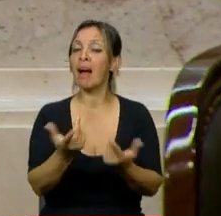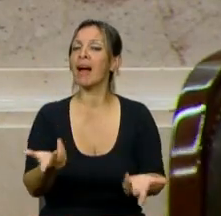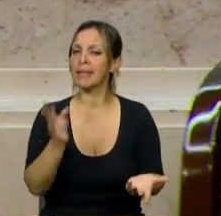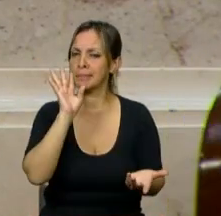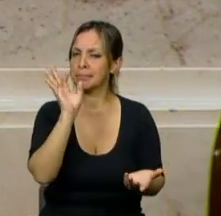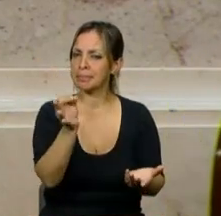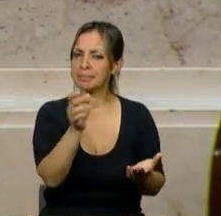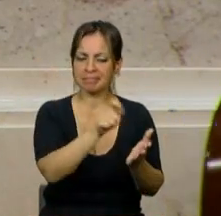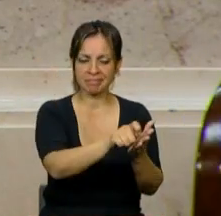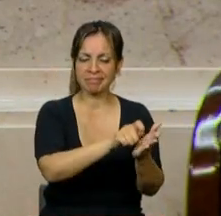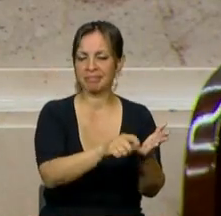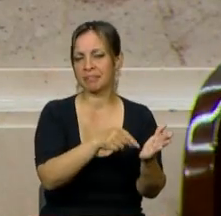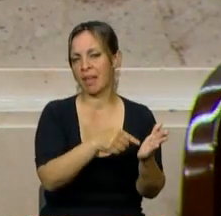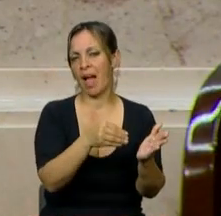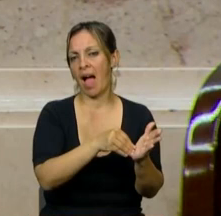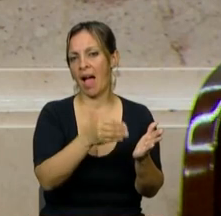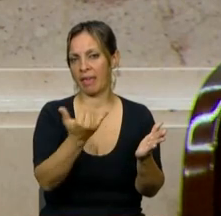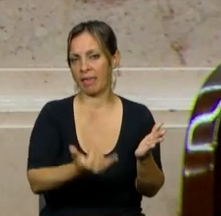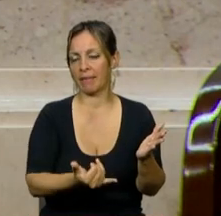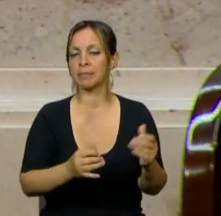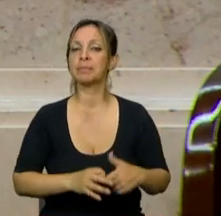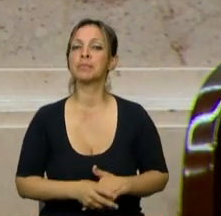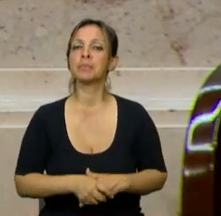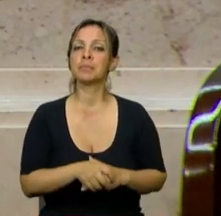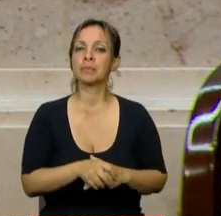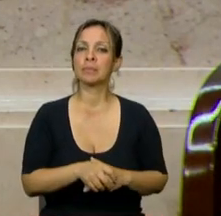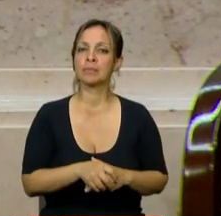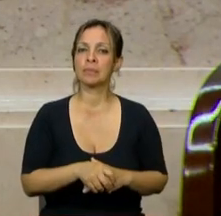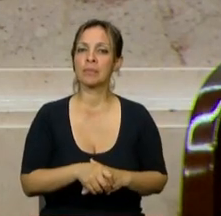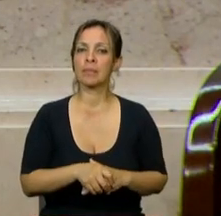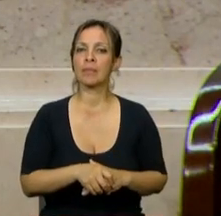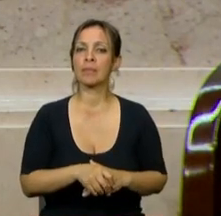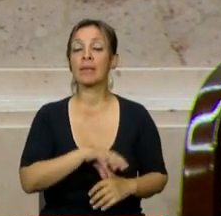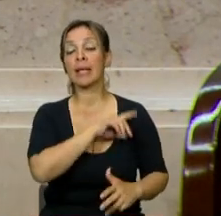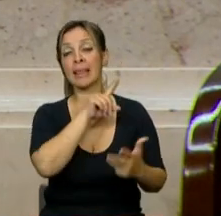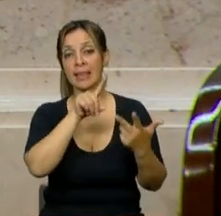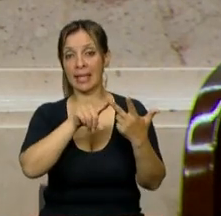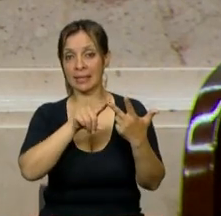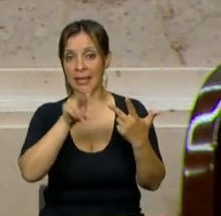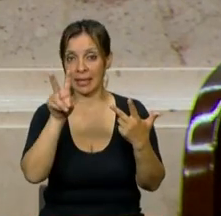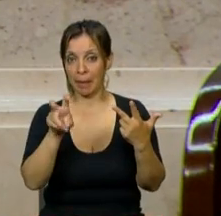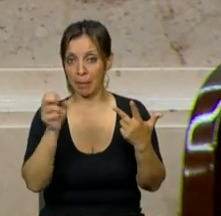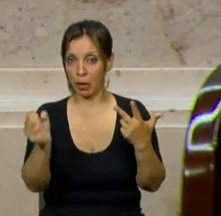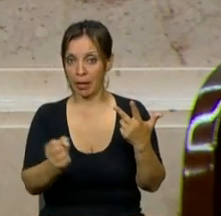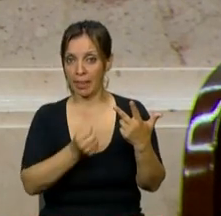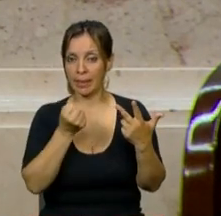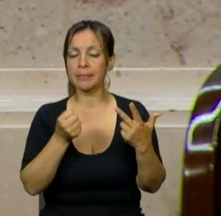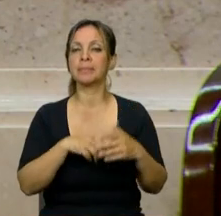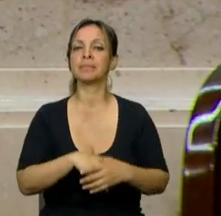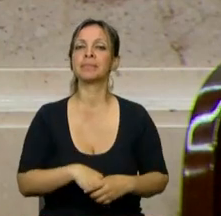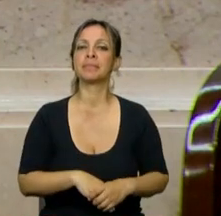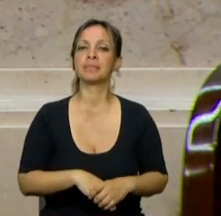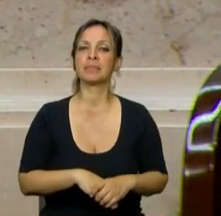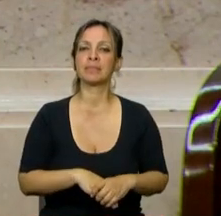de mayoría. La tercera cuestión, que creo